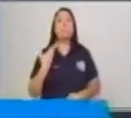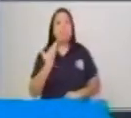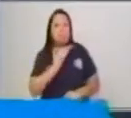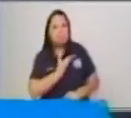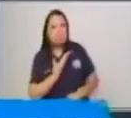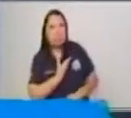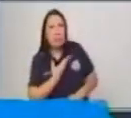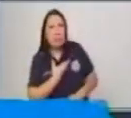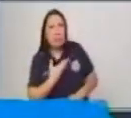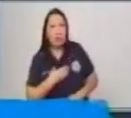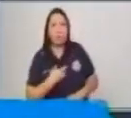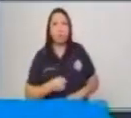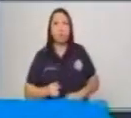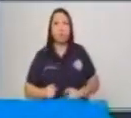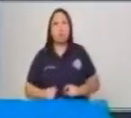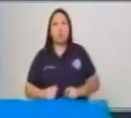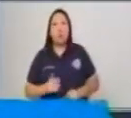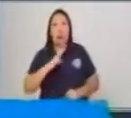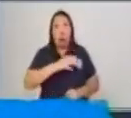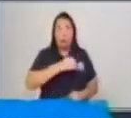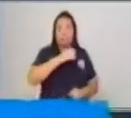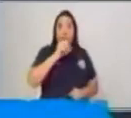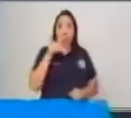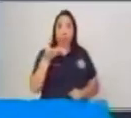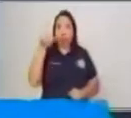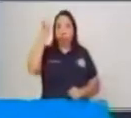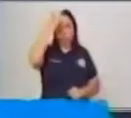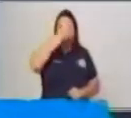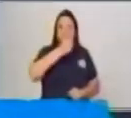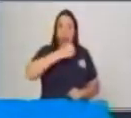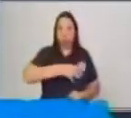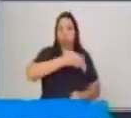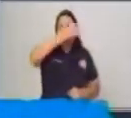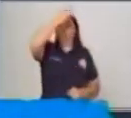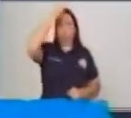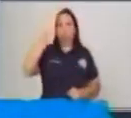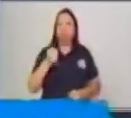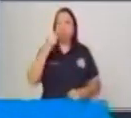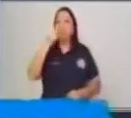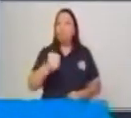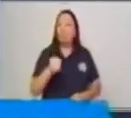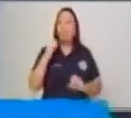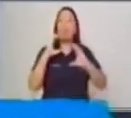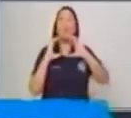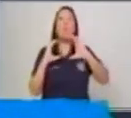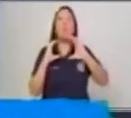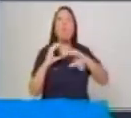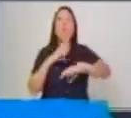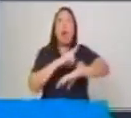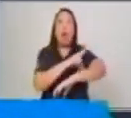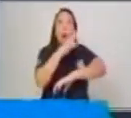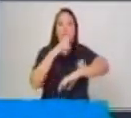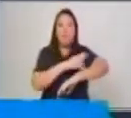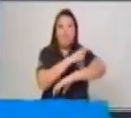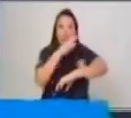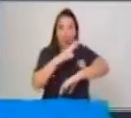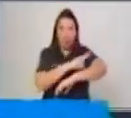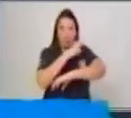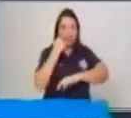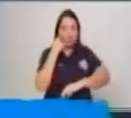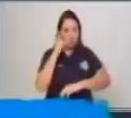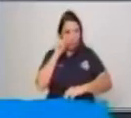Yo sé que tal vez de nombre no se recuerda muy bien, pero ahorita les trajo una imagen. ¿Vean? Y yo sé que ahora sí se van a poder recordar de ella.